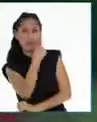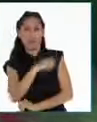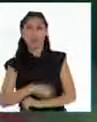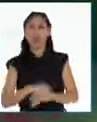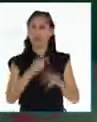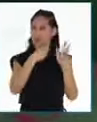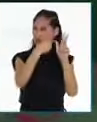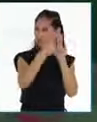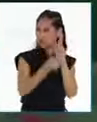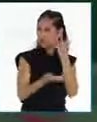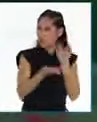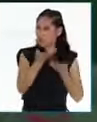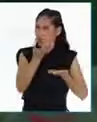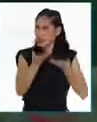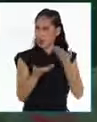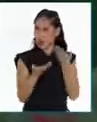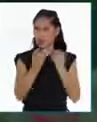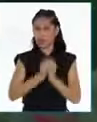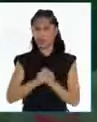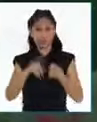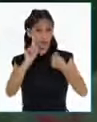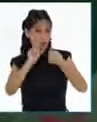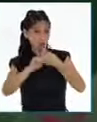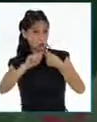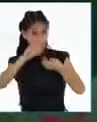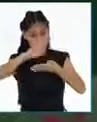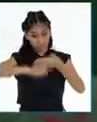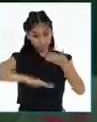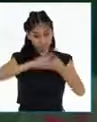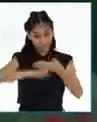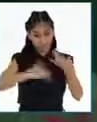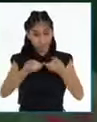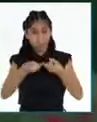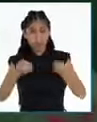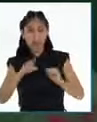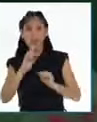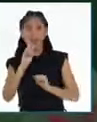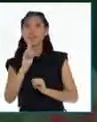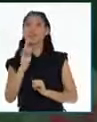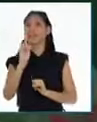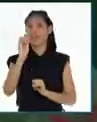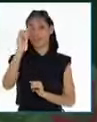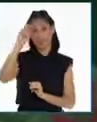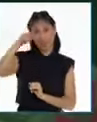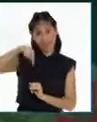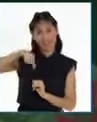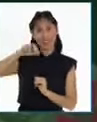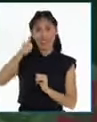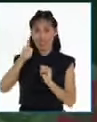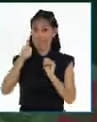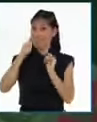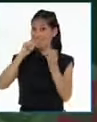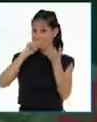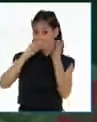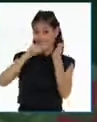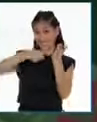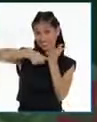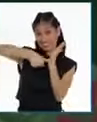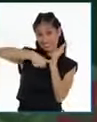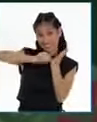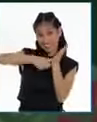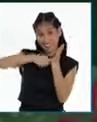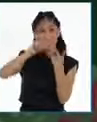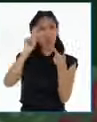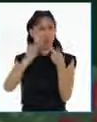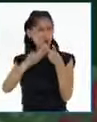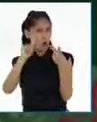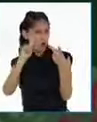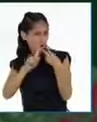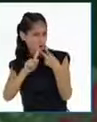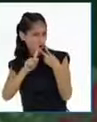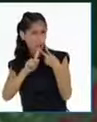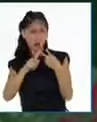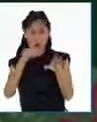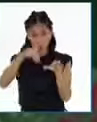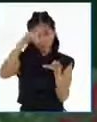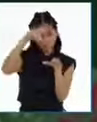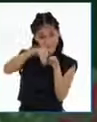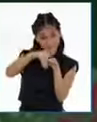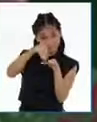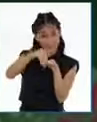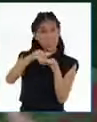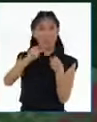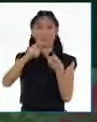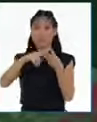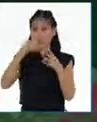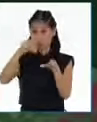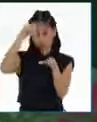objetos? Un Documento Nacional de Identidad, más conocido como DNI, una cédula de votación y por último, el